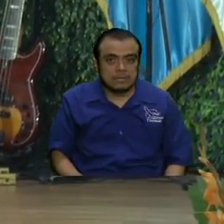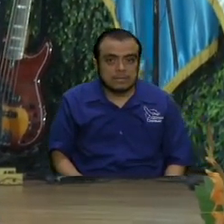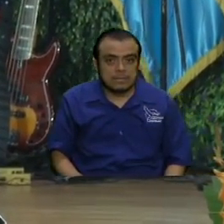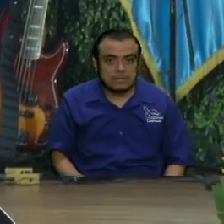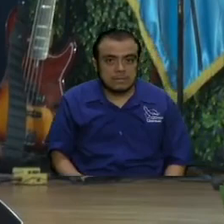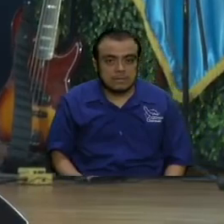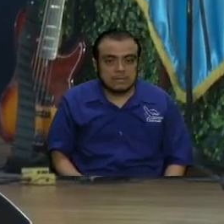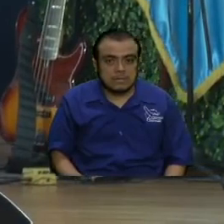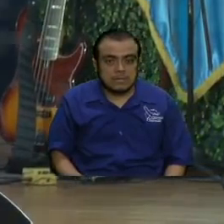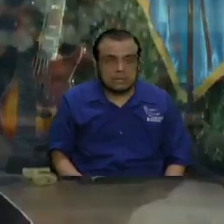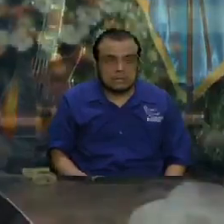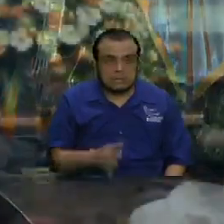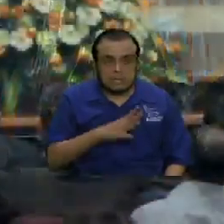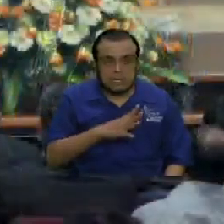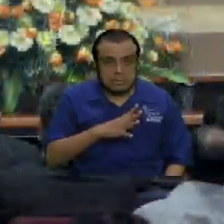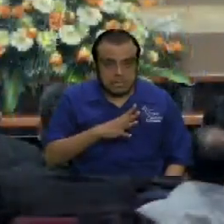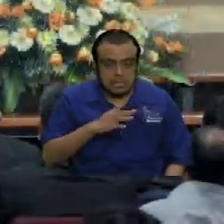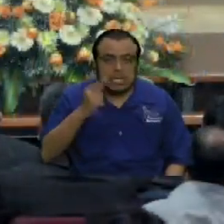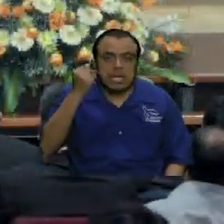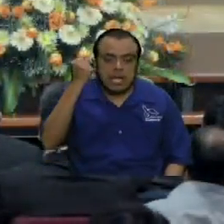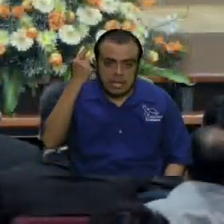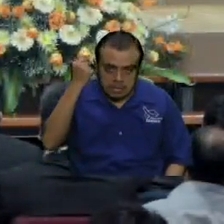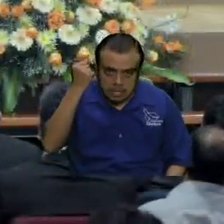porque hay que saber distinguir tiempos